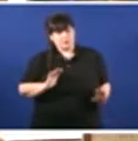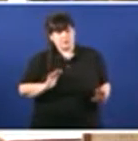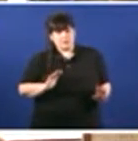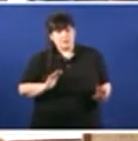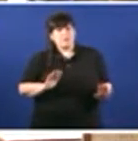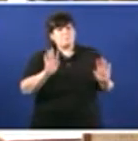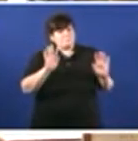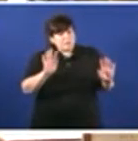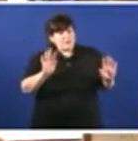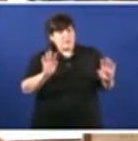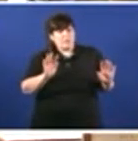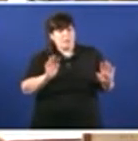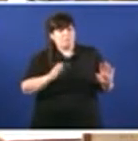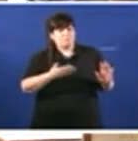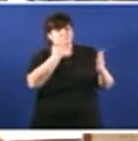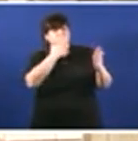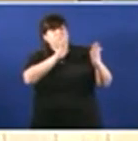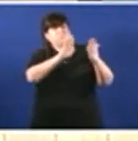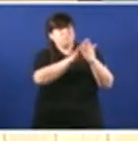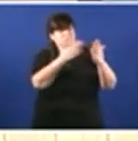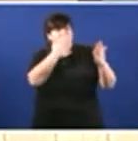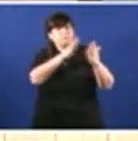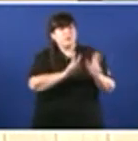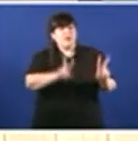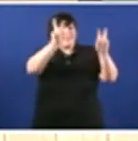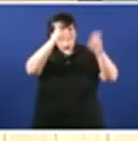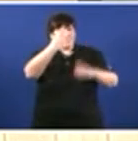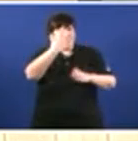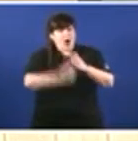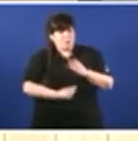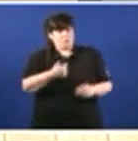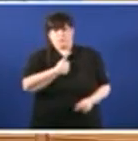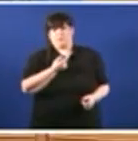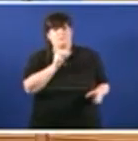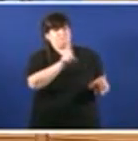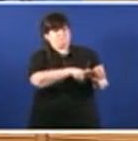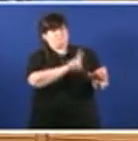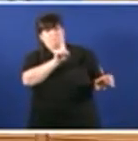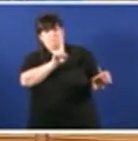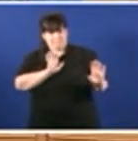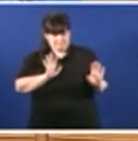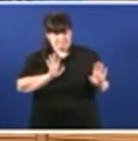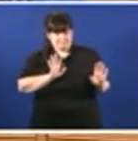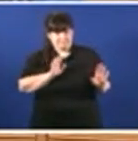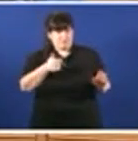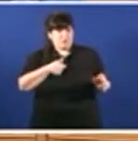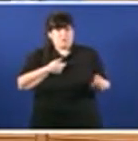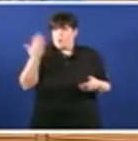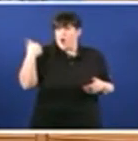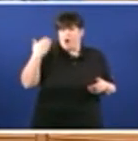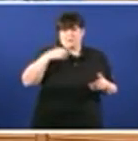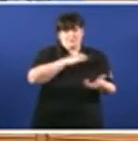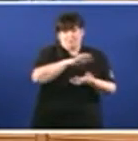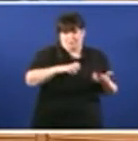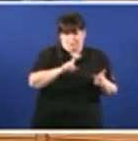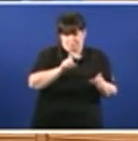conmigo para confrontar sobre a interrupción voluntaria do embarazo porque non o vou a facer nin o fixen nin o farei